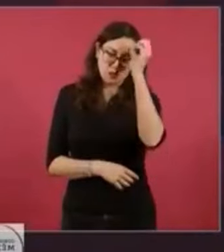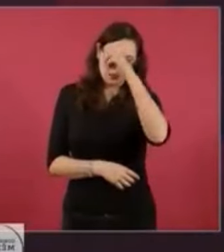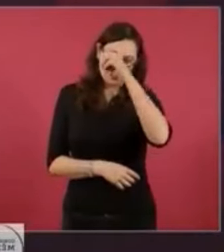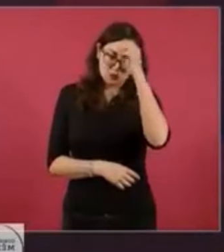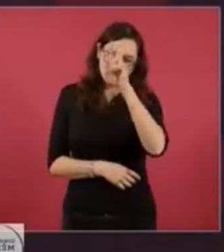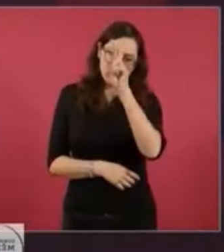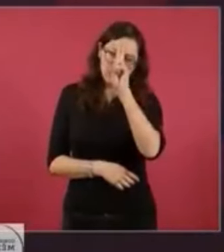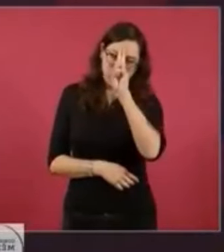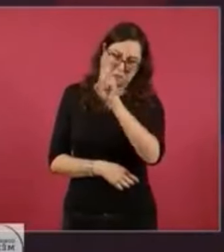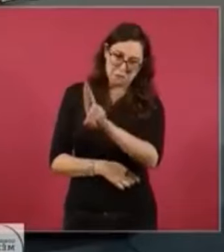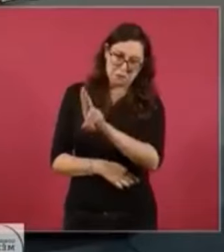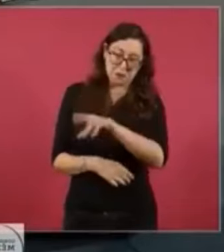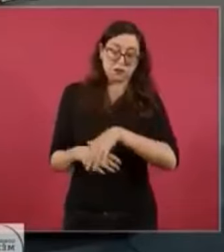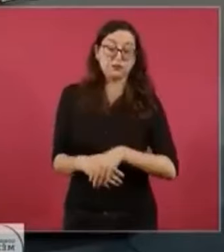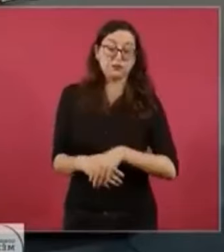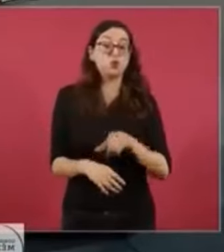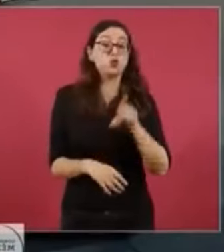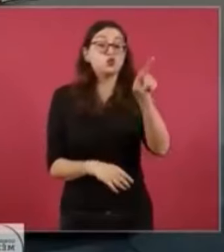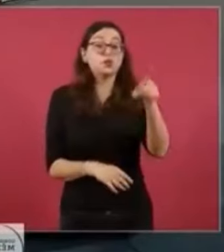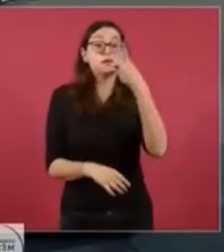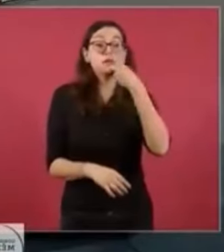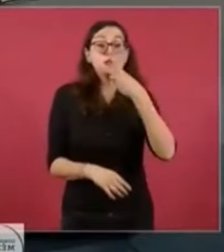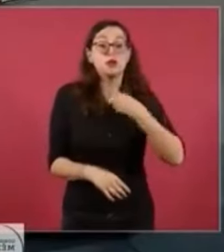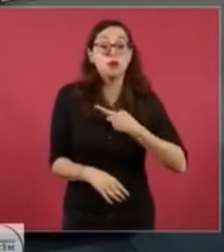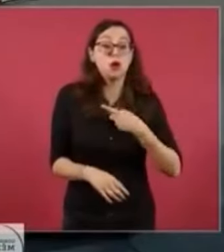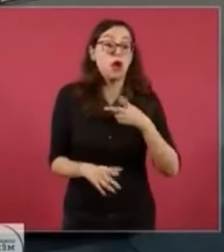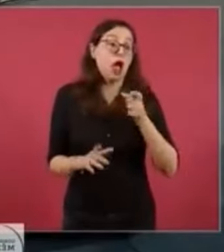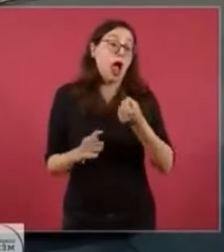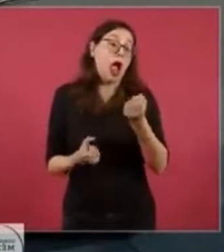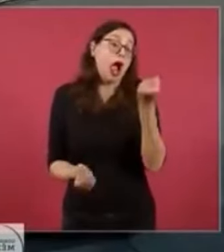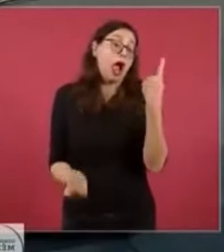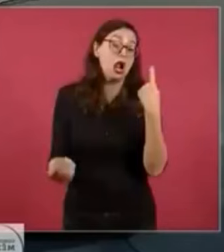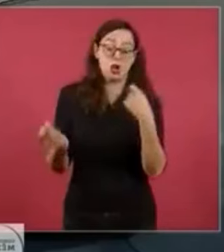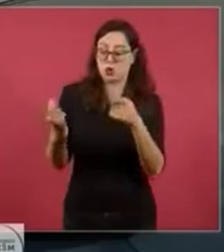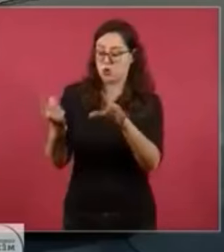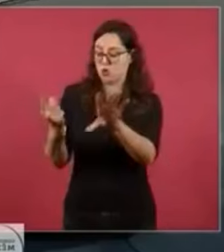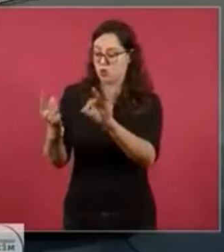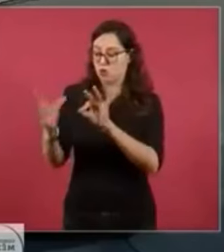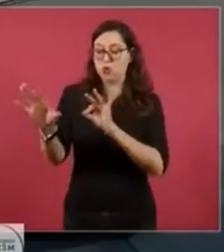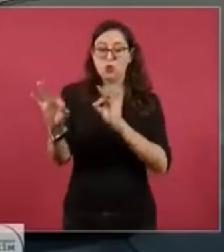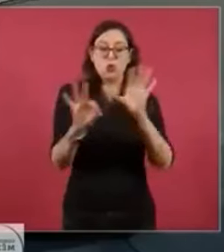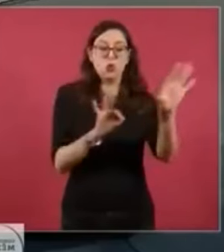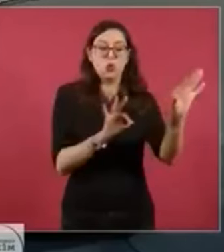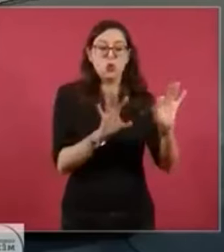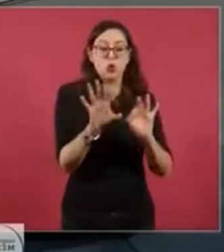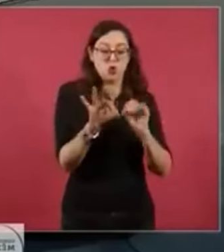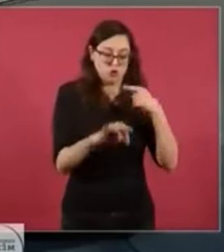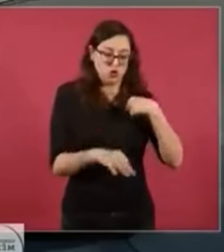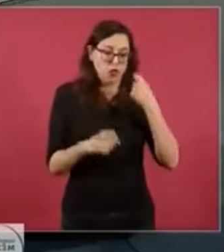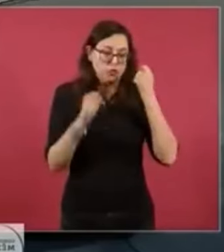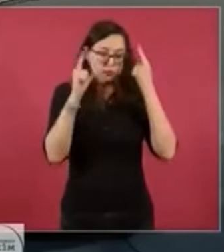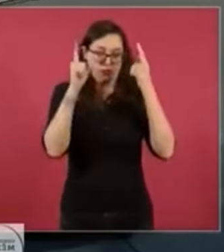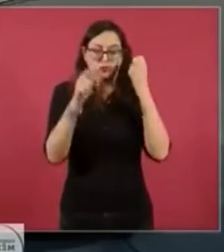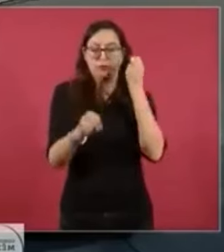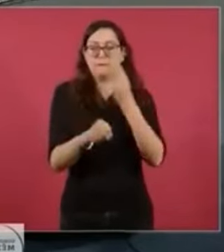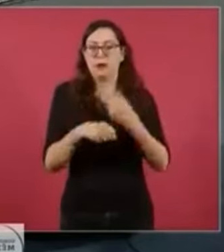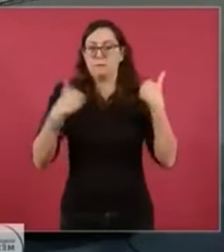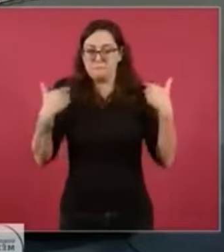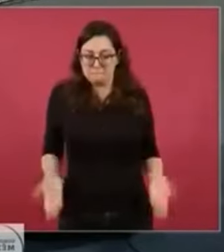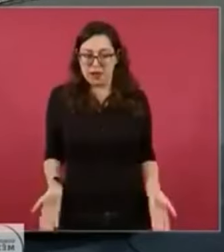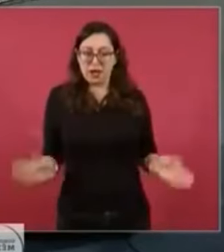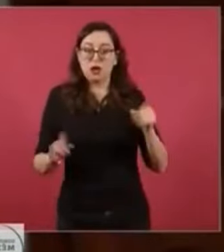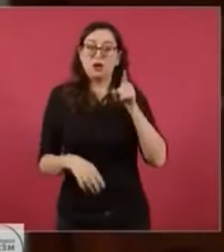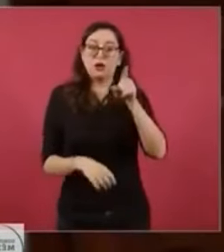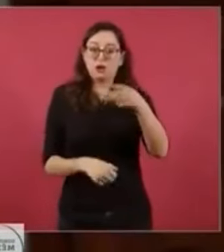la invitación, nada más van a entrar los privilegiados a unos cuantos, pues yo ni para qué madrudo, pero usted hizo la